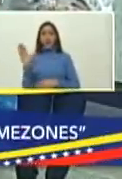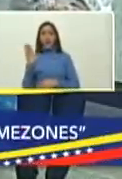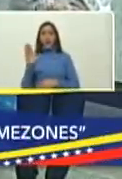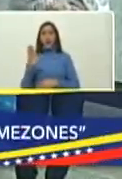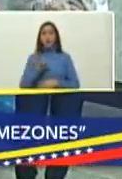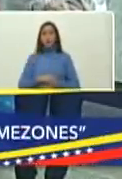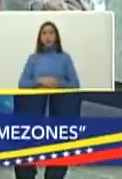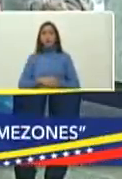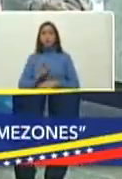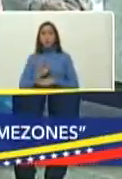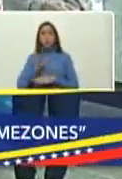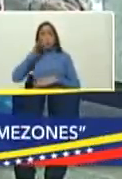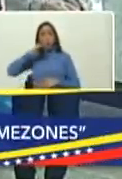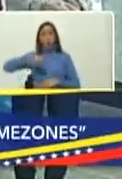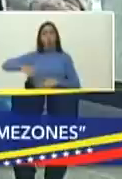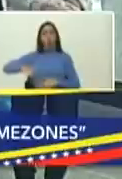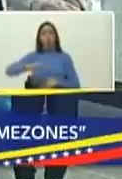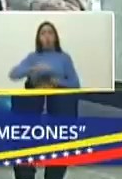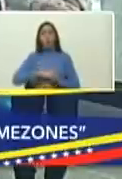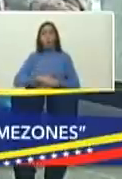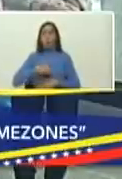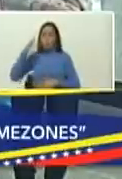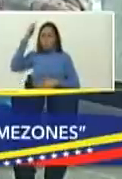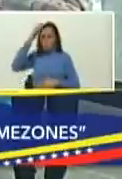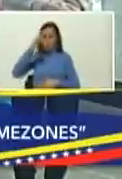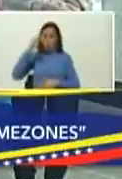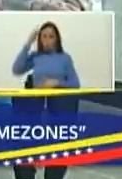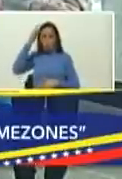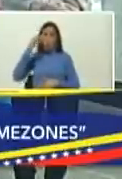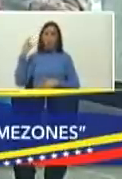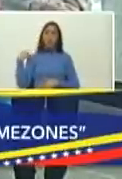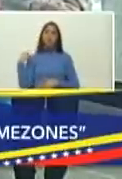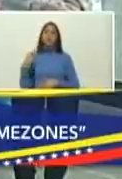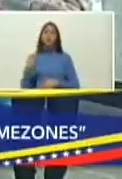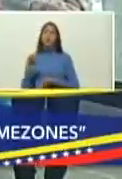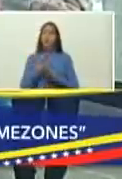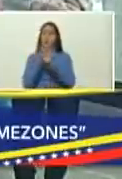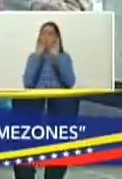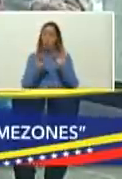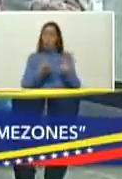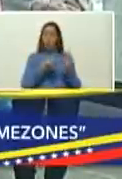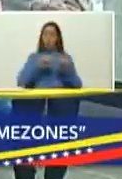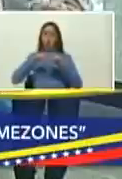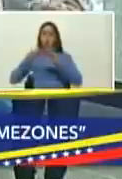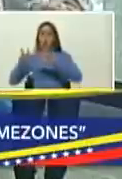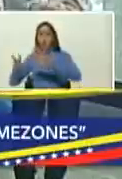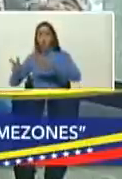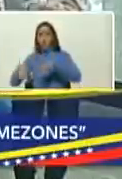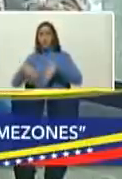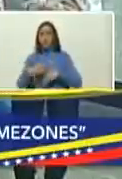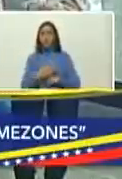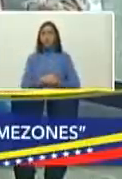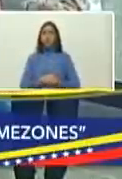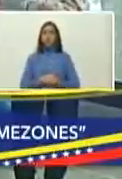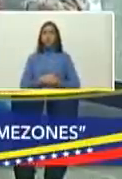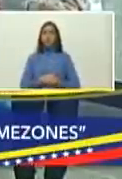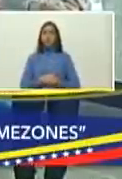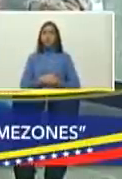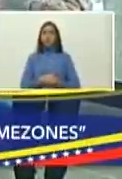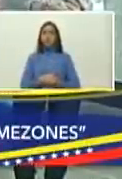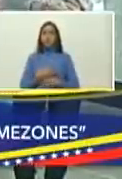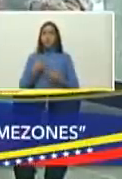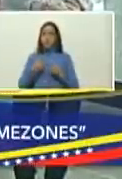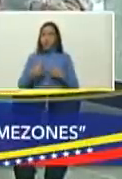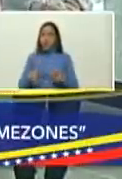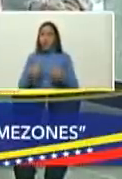cuidar a nuestro pueblo creo que la conciencia en este método que usted ideó que tiene que ver con lo que es el 7 más 7 pero